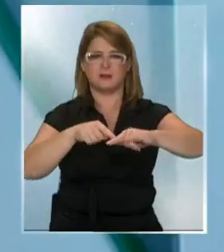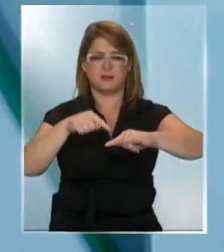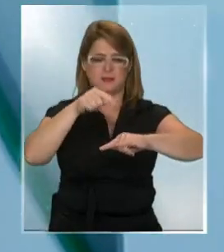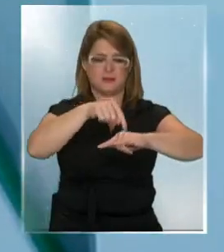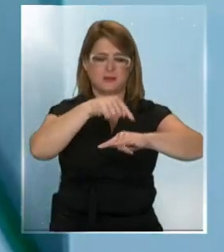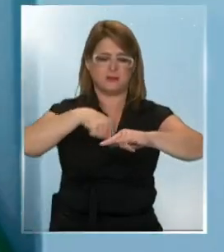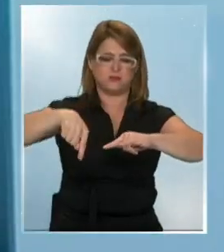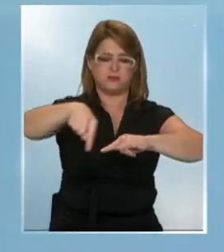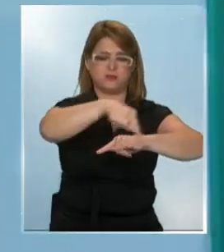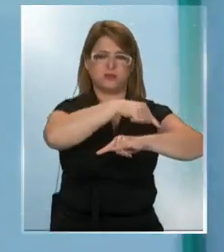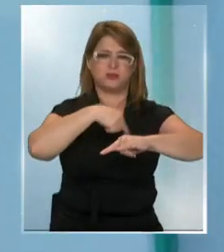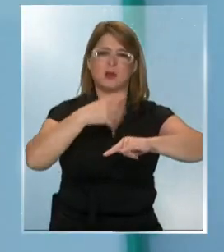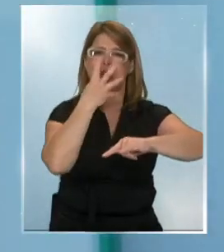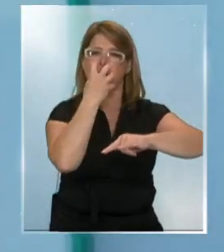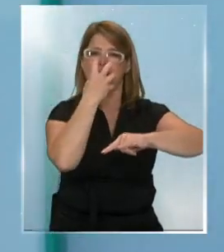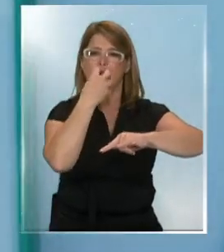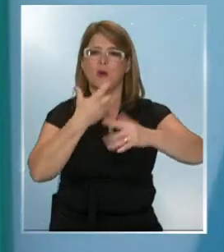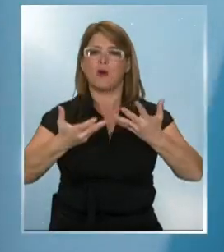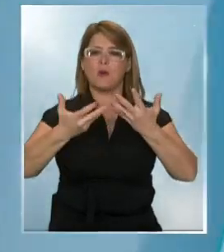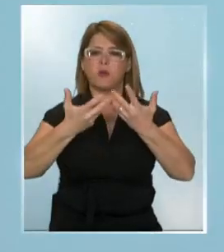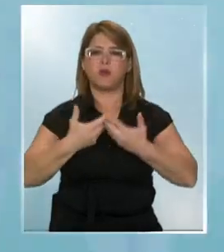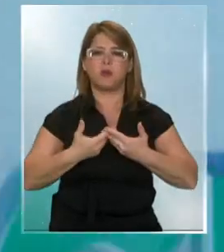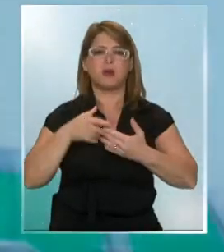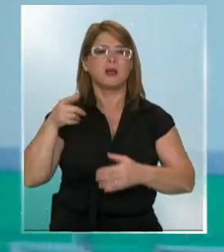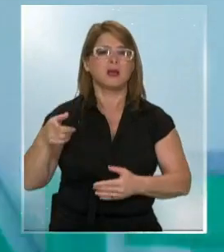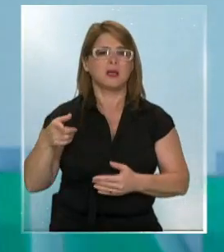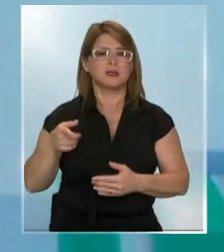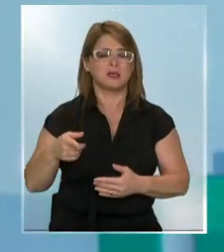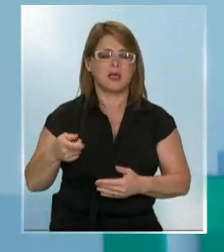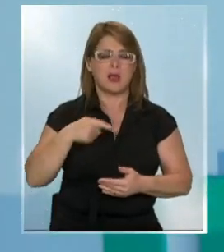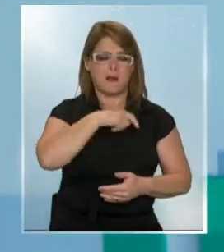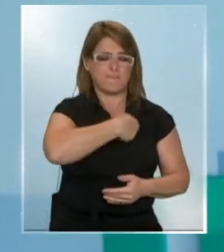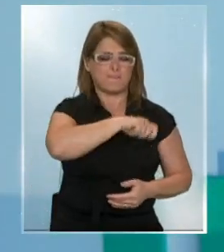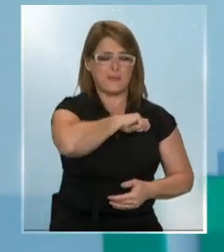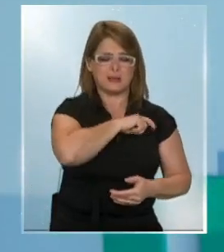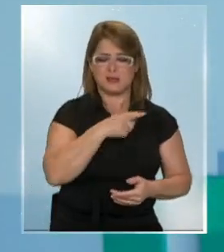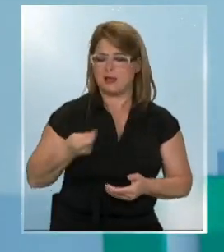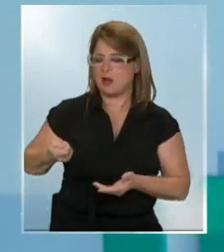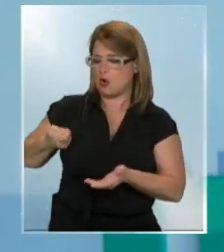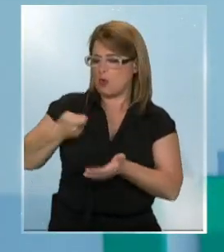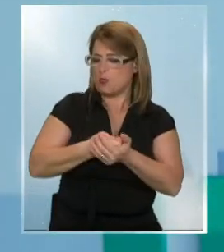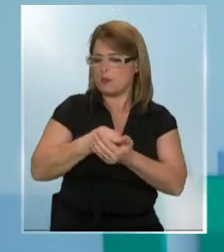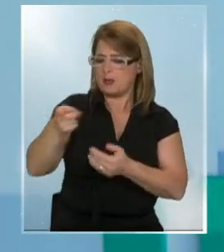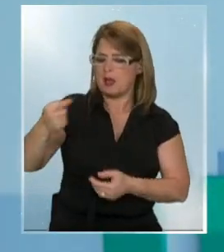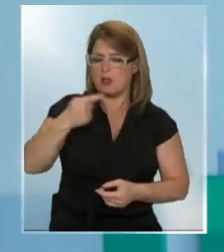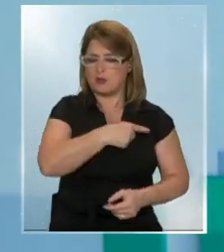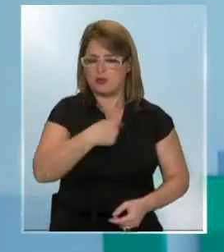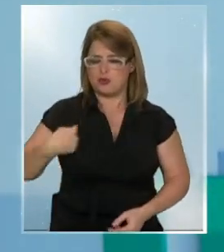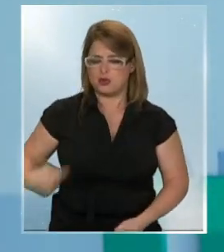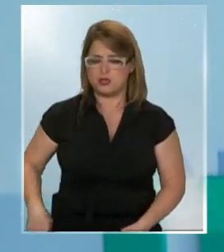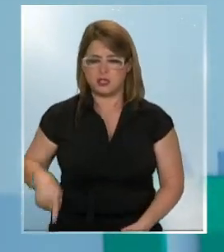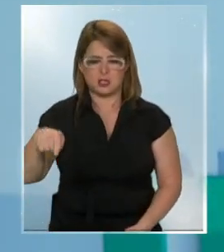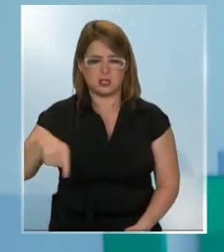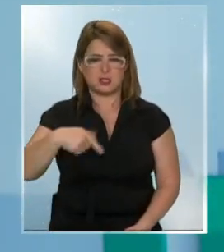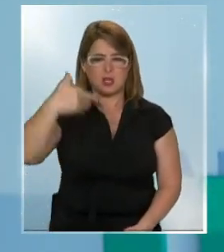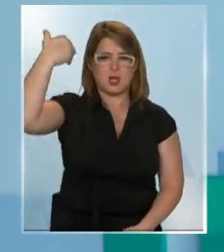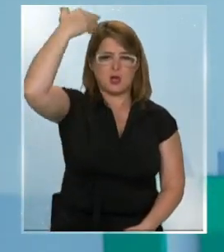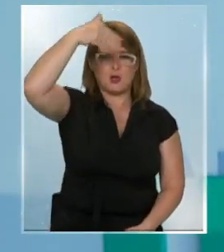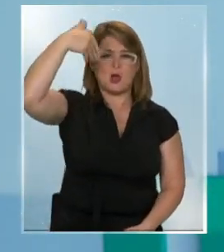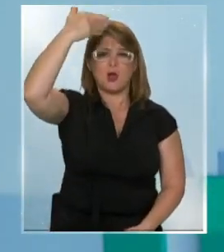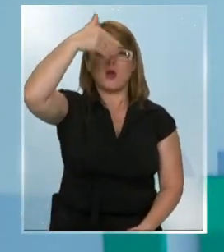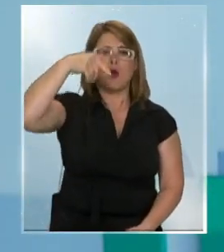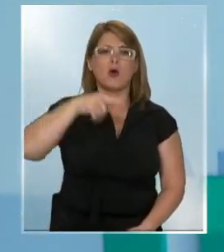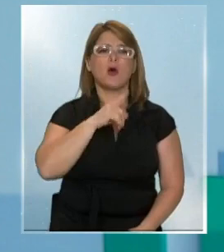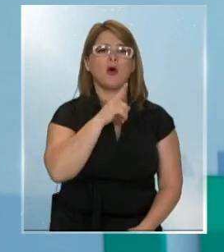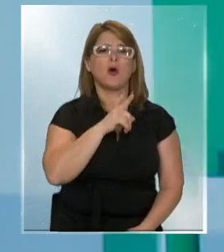Con ventiladores mecánicos comprados por España a China. Hizo escala en Turquía y los turcos no han dejado salir el